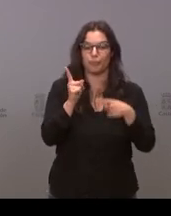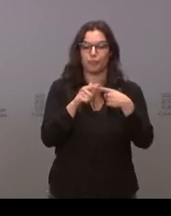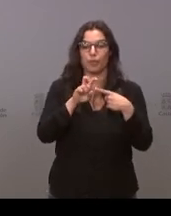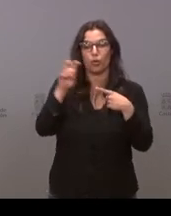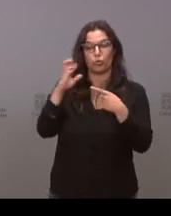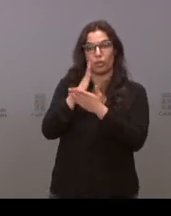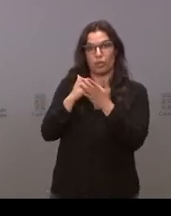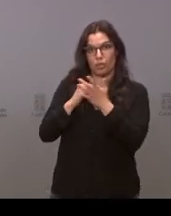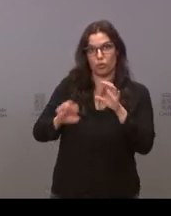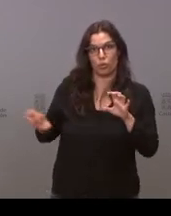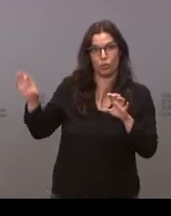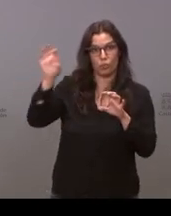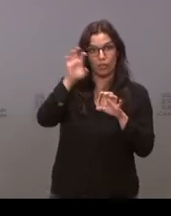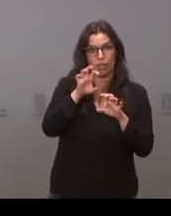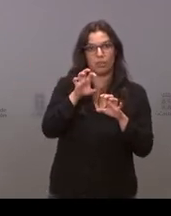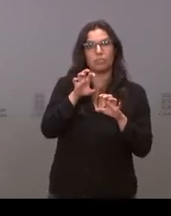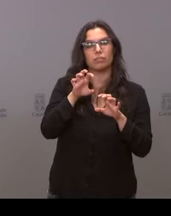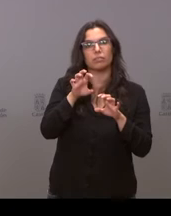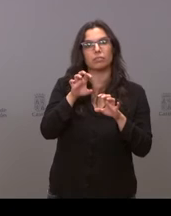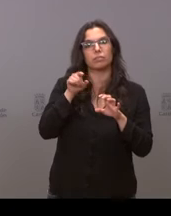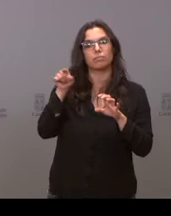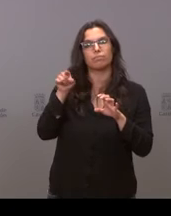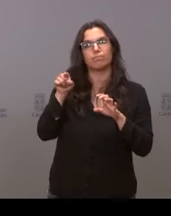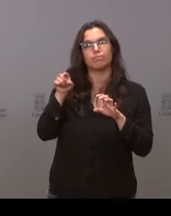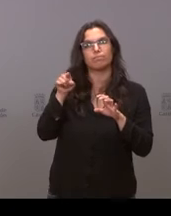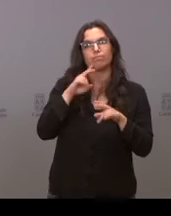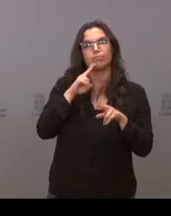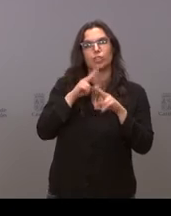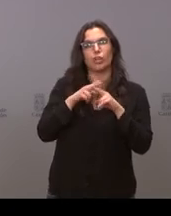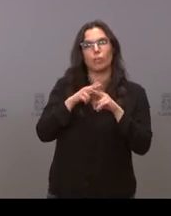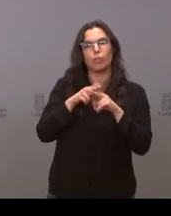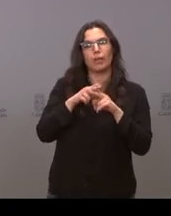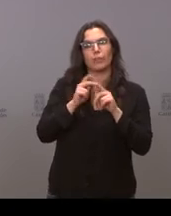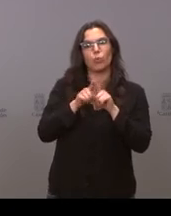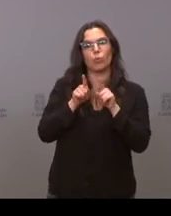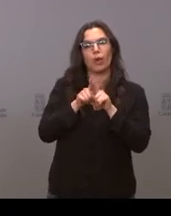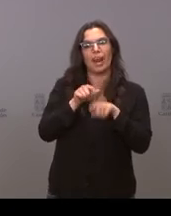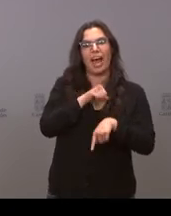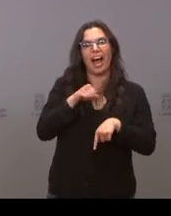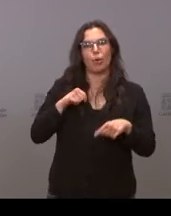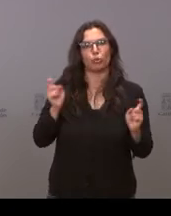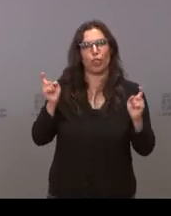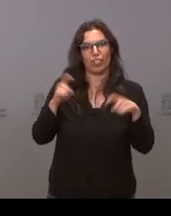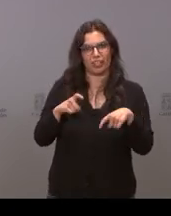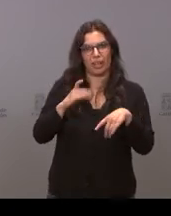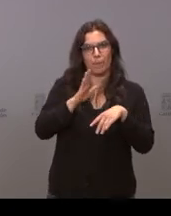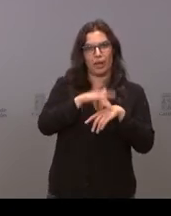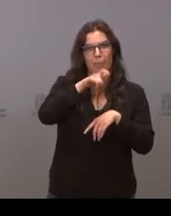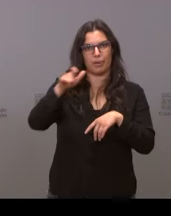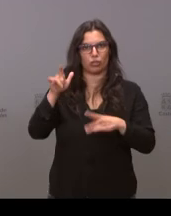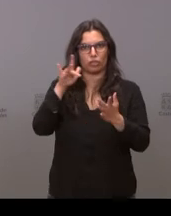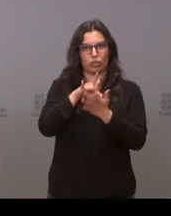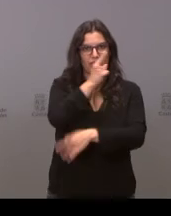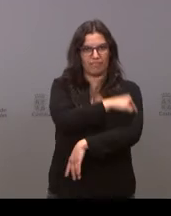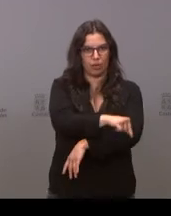autónomas están abriendo lo que denominan la autocita para las personas que están llamadas a vacunar no sé si la